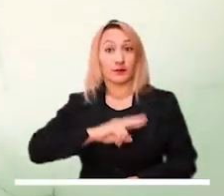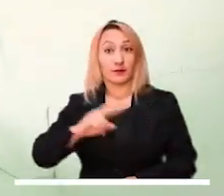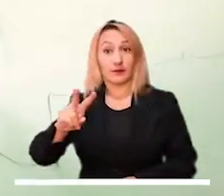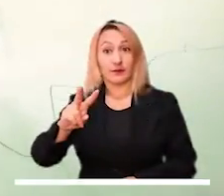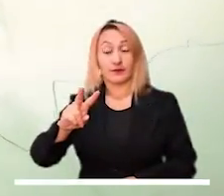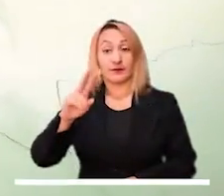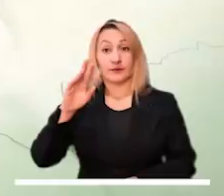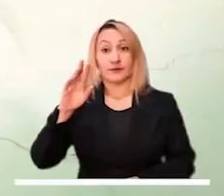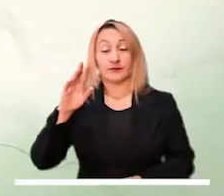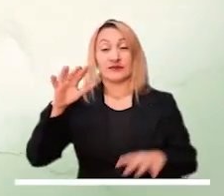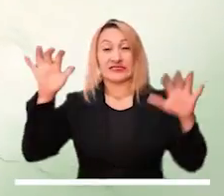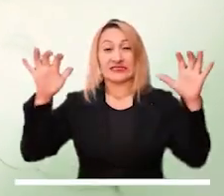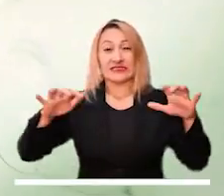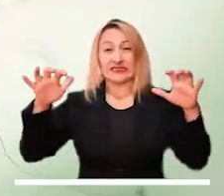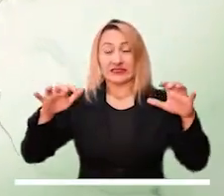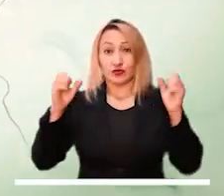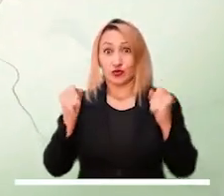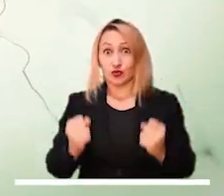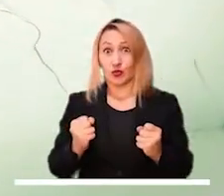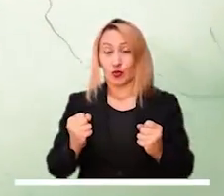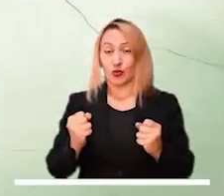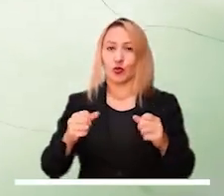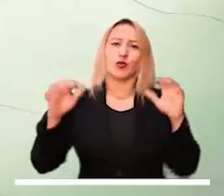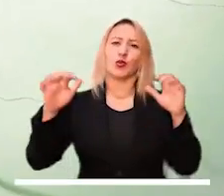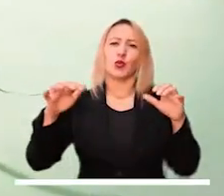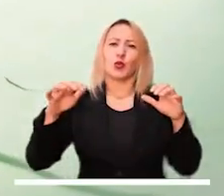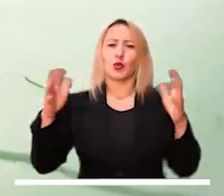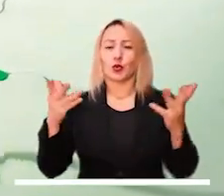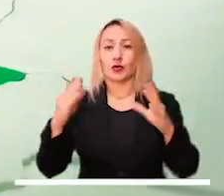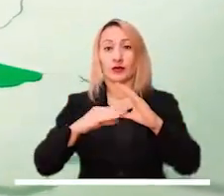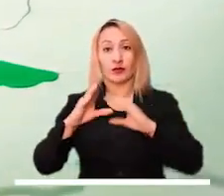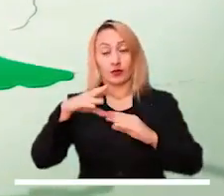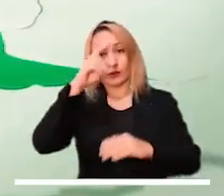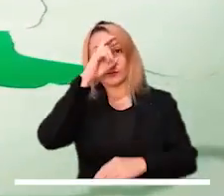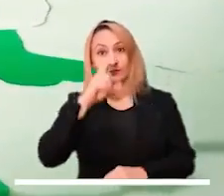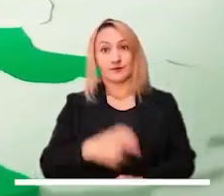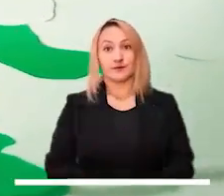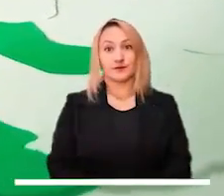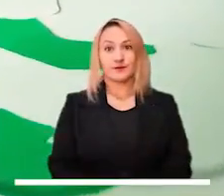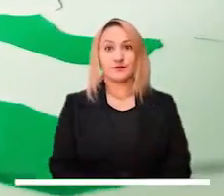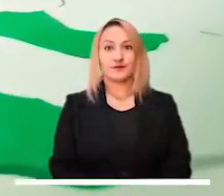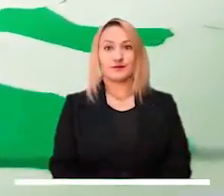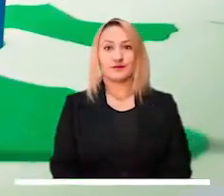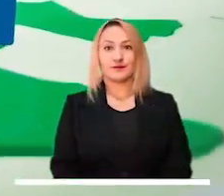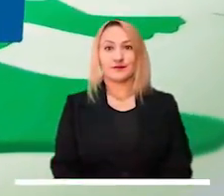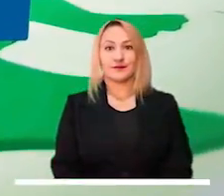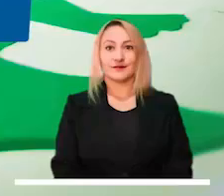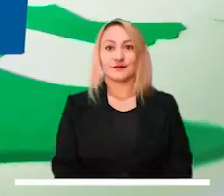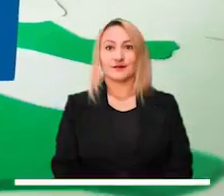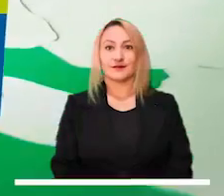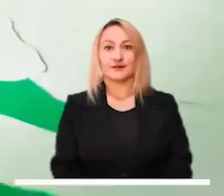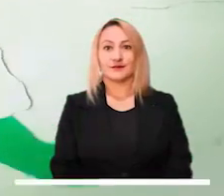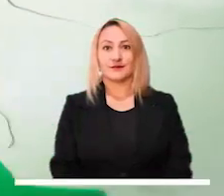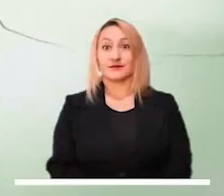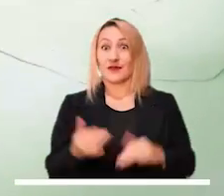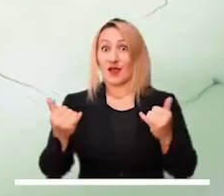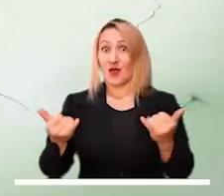islas. En Chocó y Norte de Valle del Cauca se estiman lluvias fuertes, mientras que lluvias ligeras se esperan en el norte de Cauca.